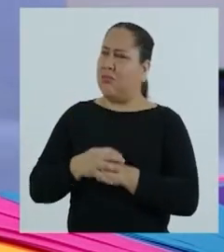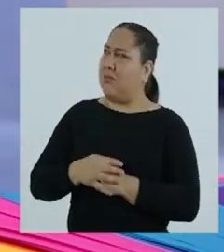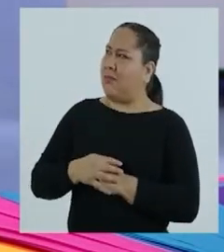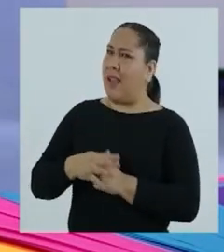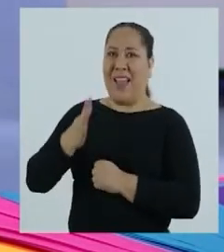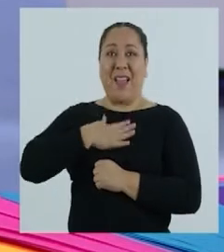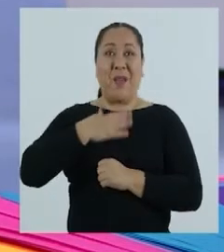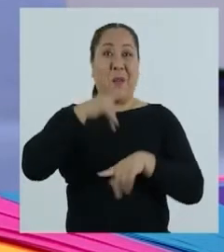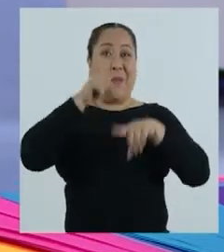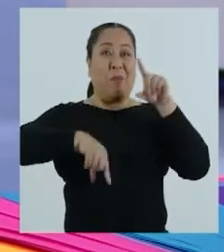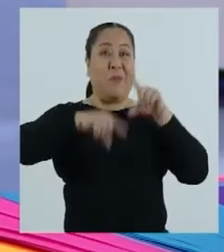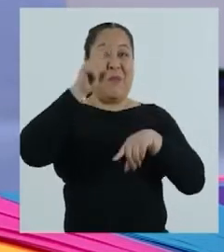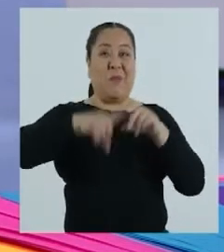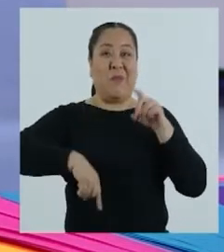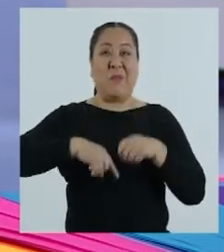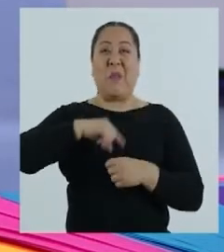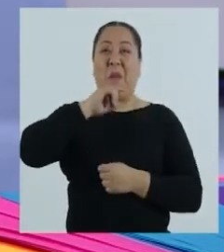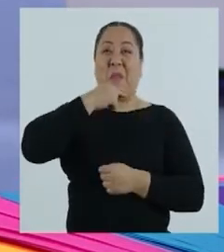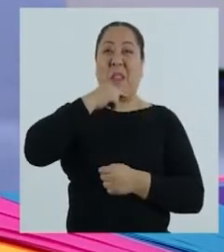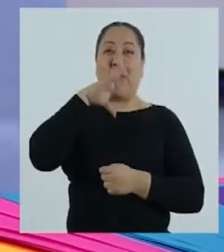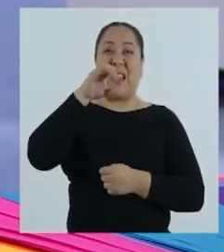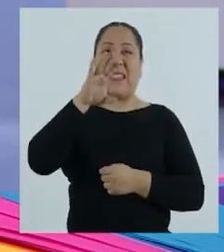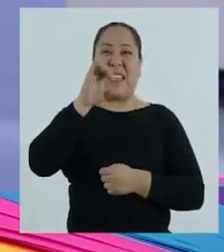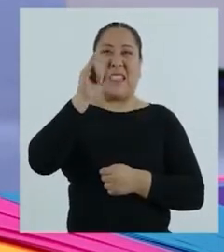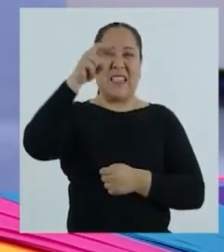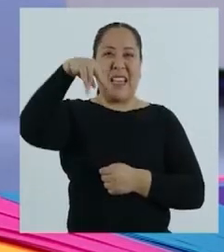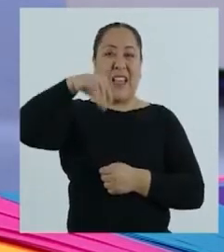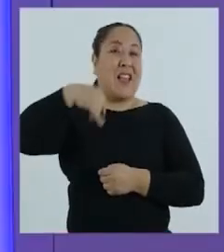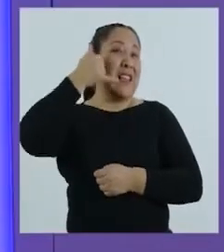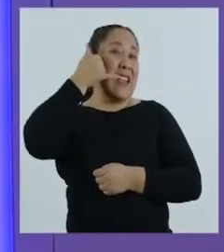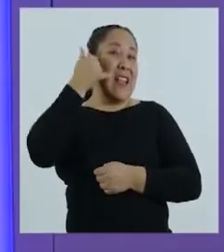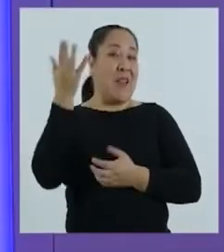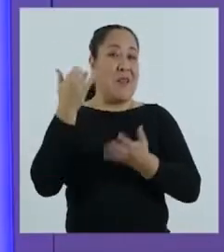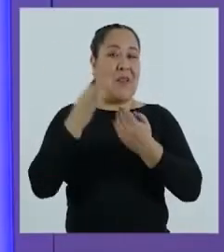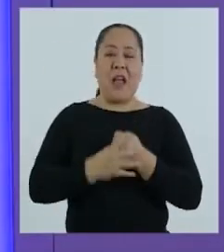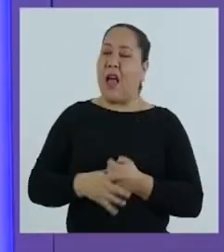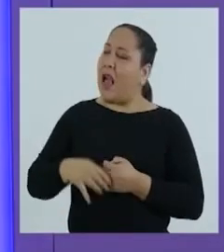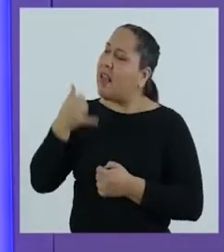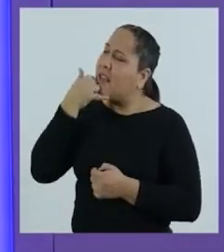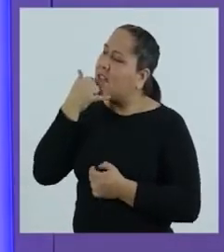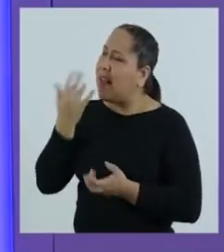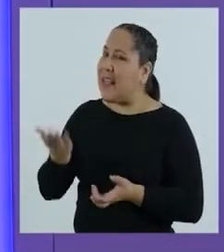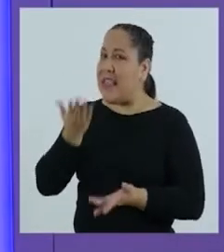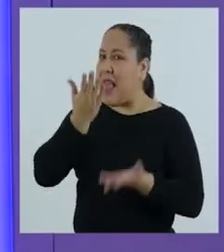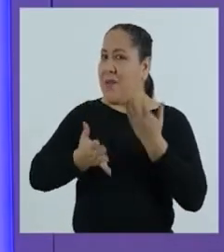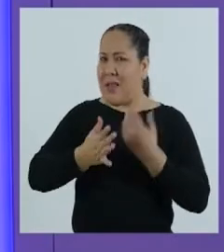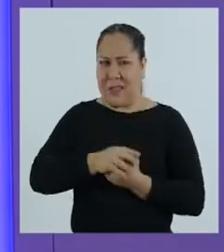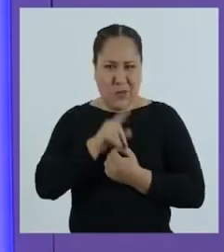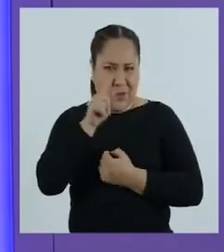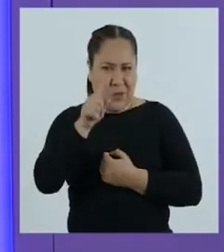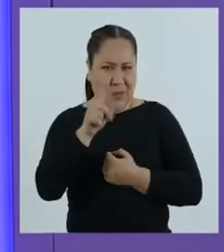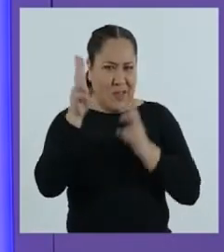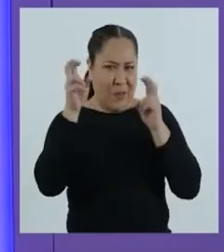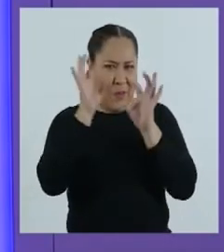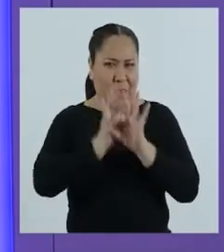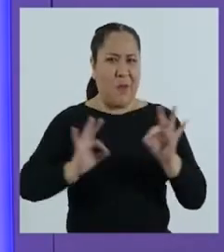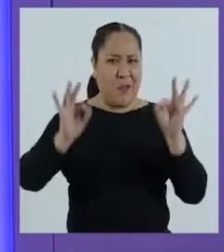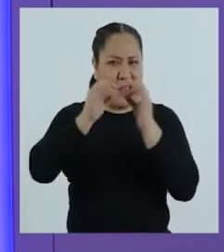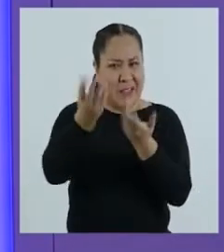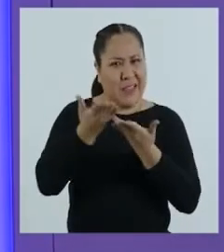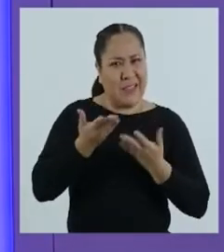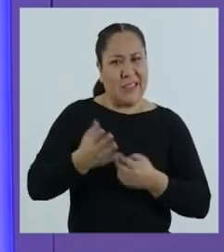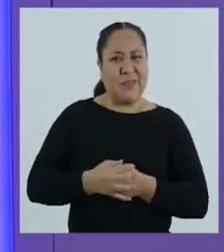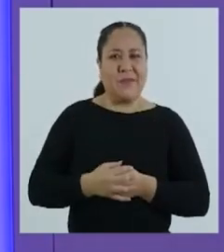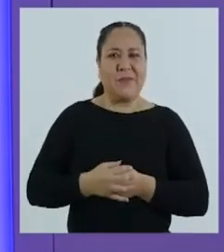¡Oh, mira! Mi prima asesina nos está llamando. ¡Oh, va a ir a contestarle! De seguro tiene algo importante que